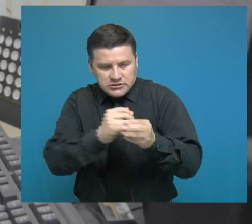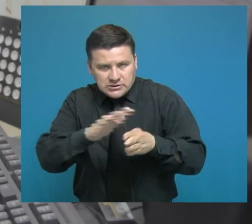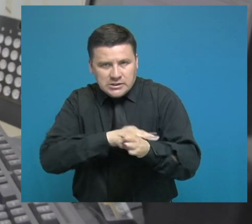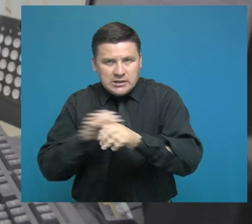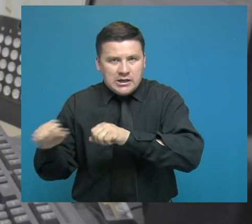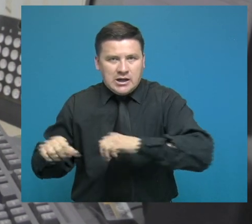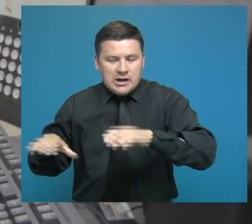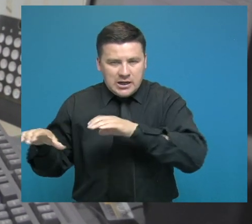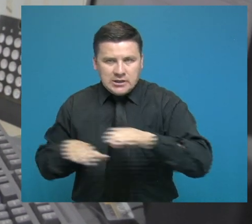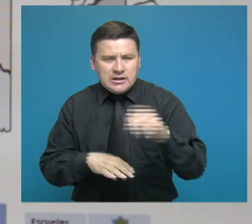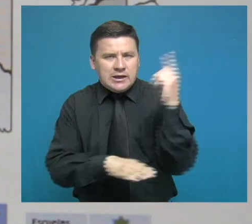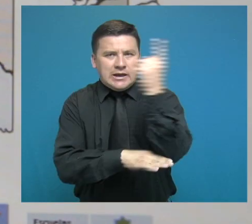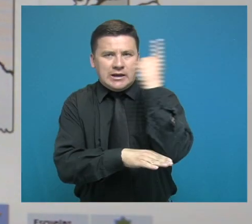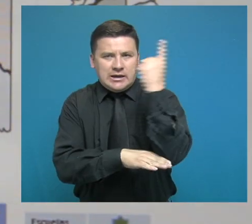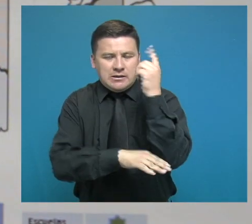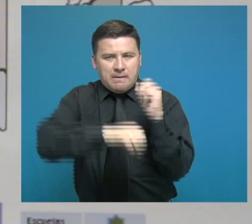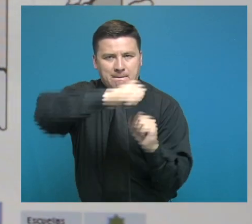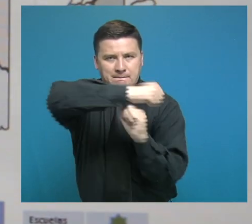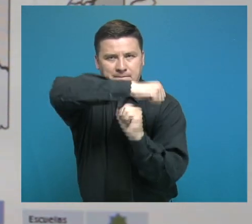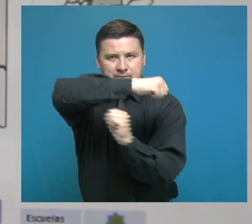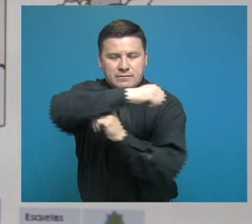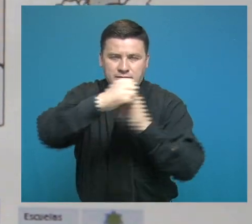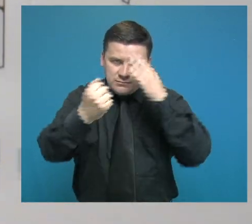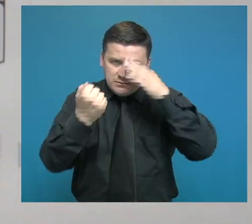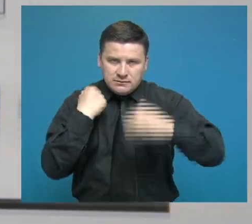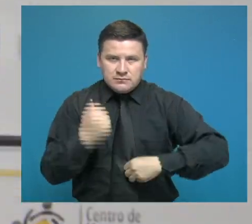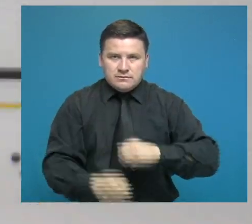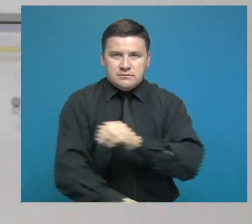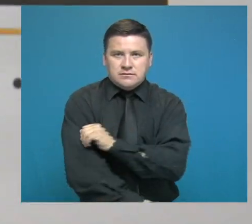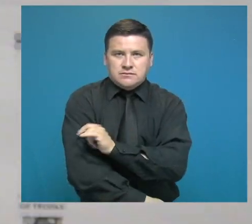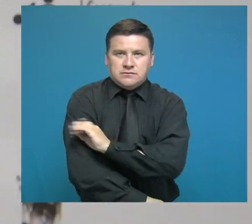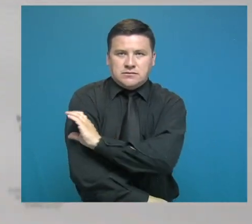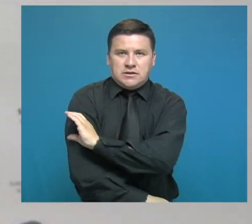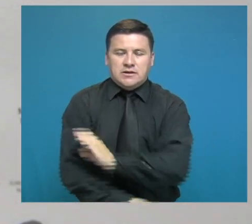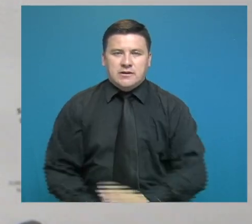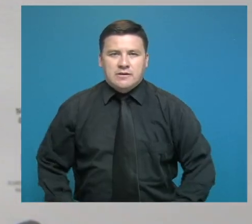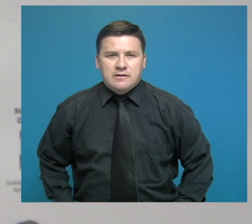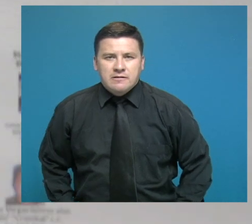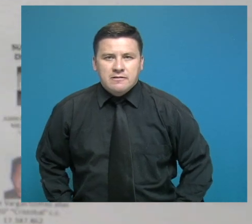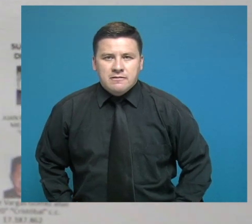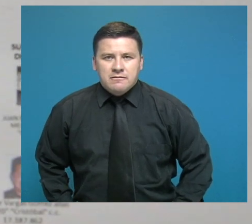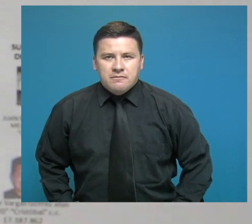responsables y el accionar en términos generales de las estructuras paramilitares.